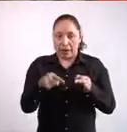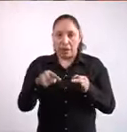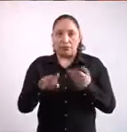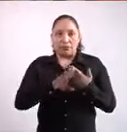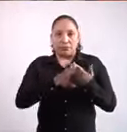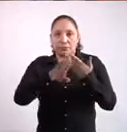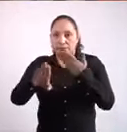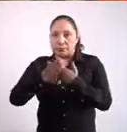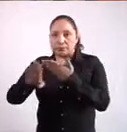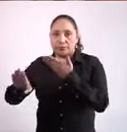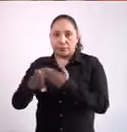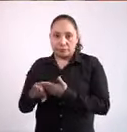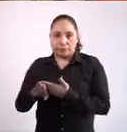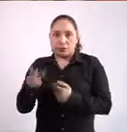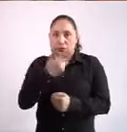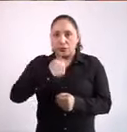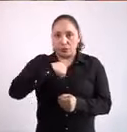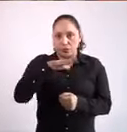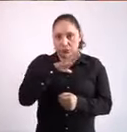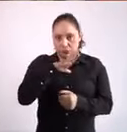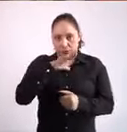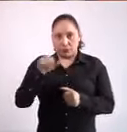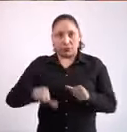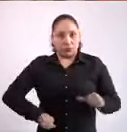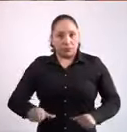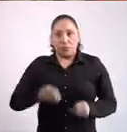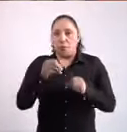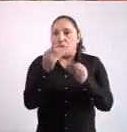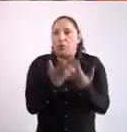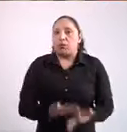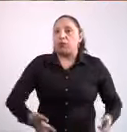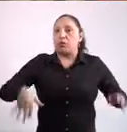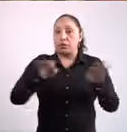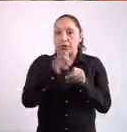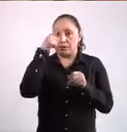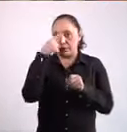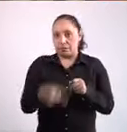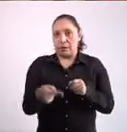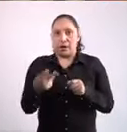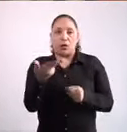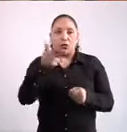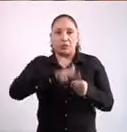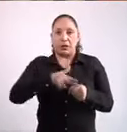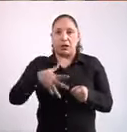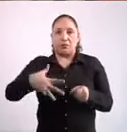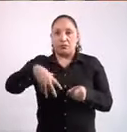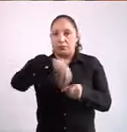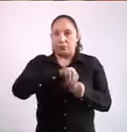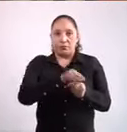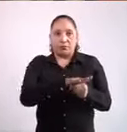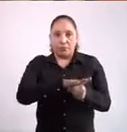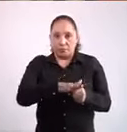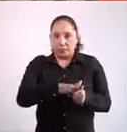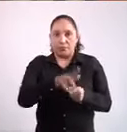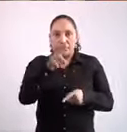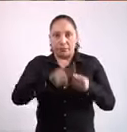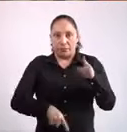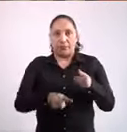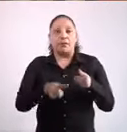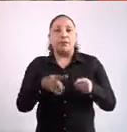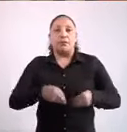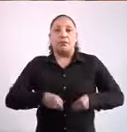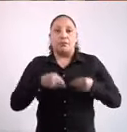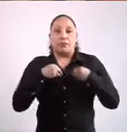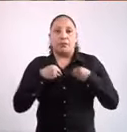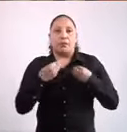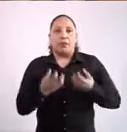medidas de distanciamiento físico que hemos tomado han sido vitales para evitar la saturación del sistema hospitalario y salvar